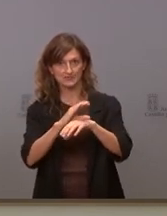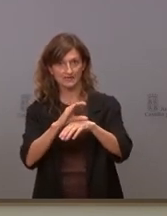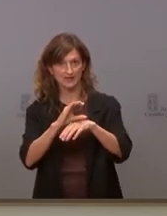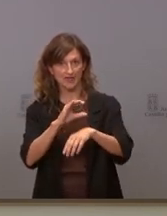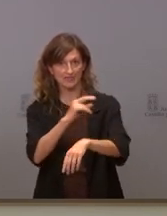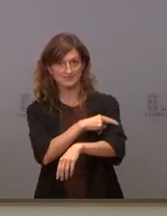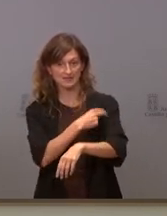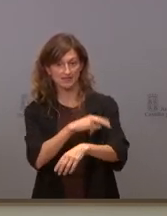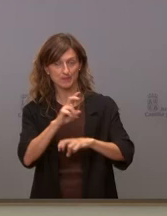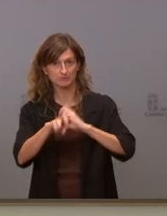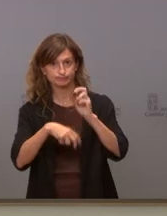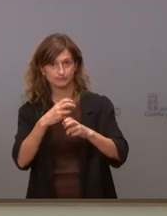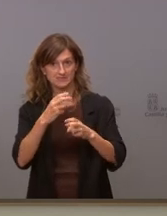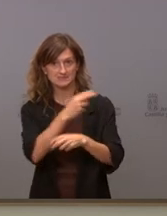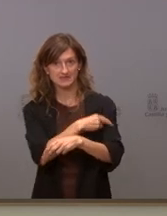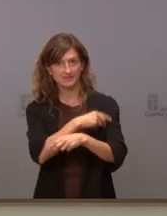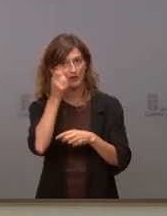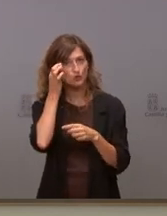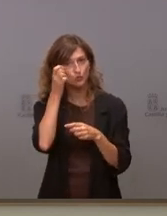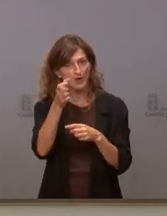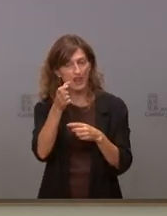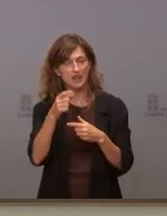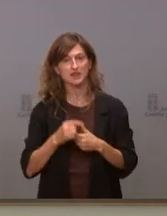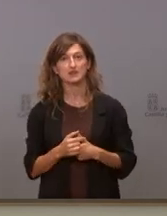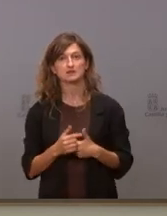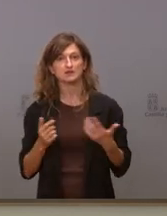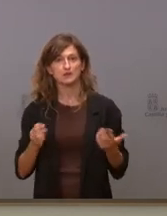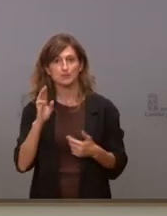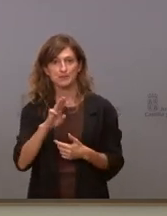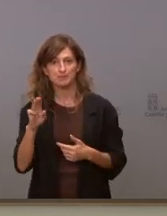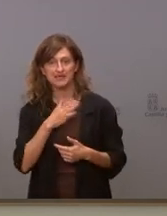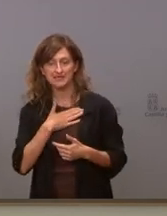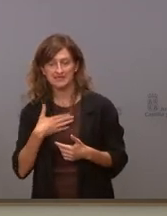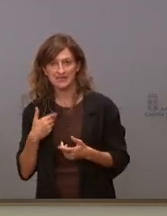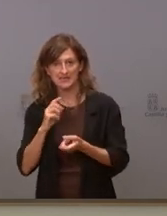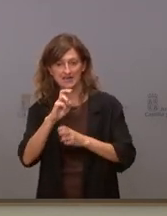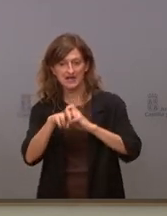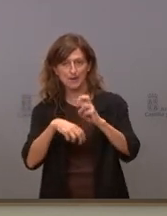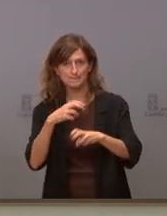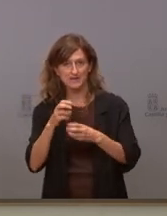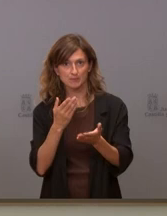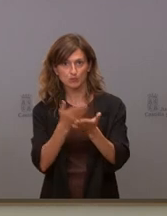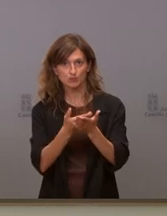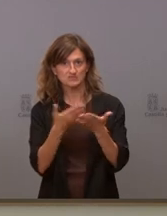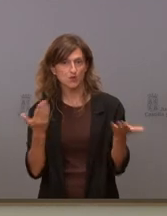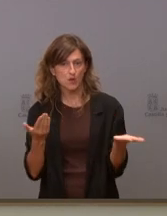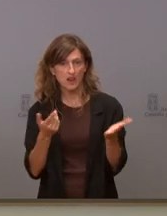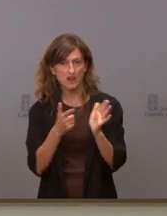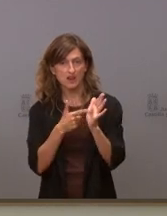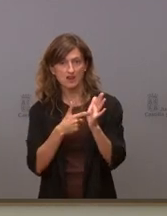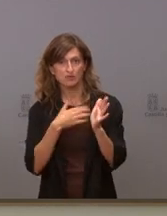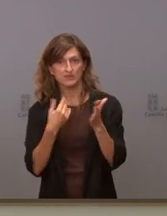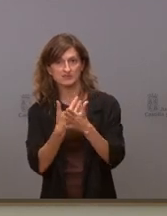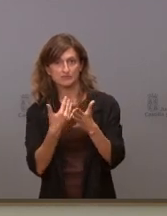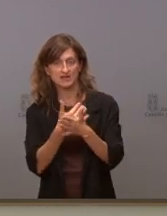Sanidad para la Reforma de la Sanidad Rural. ¿Qué es lo que quiere el PP que cambie en esa propuesta de reforma? Si nos puede